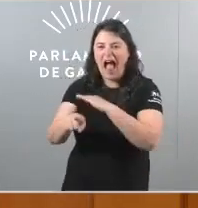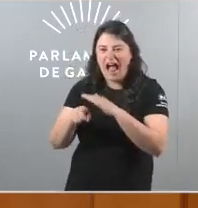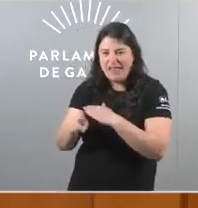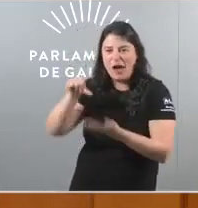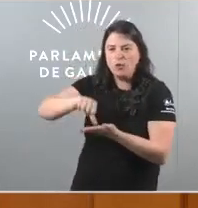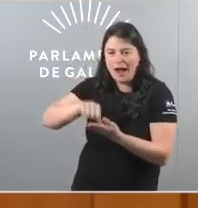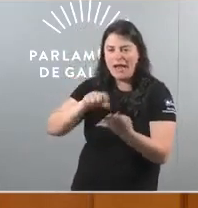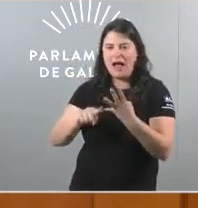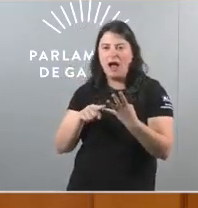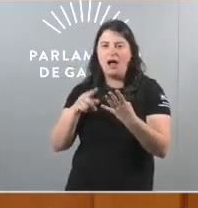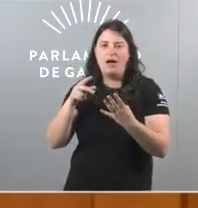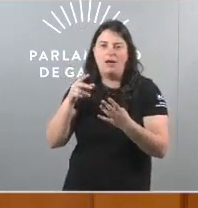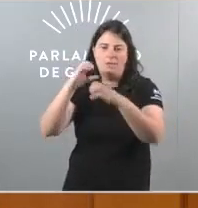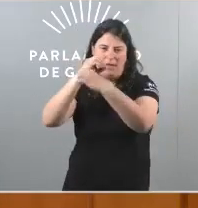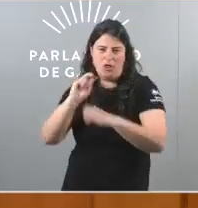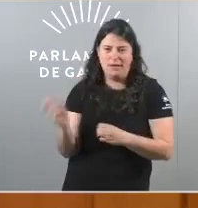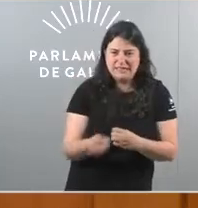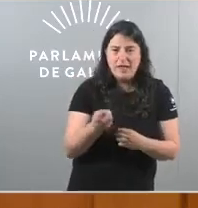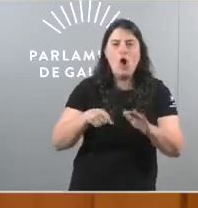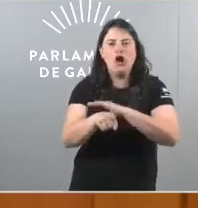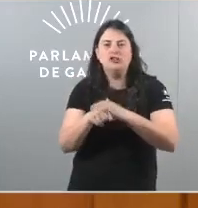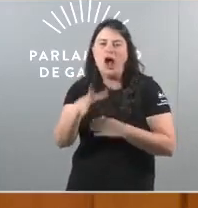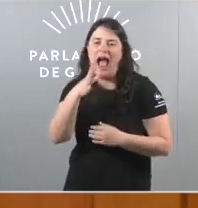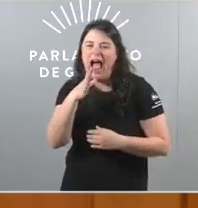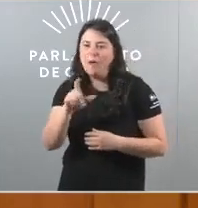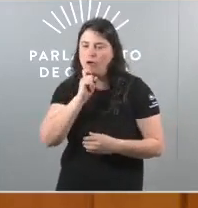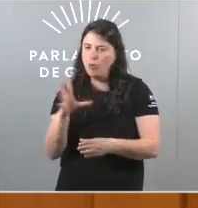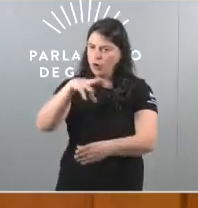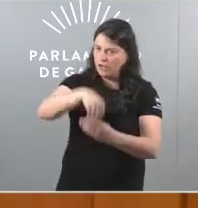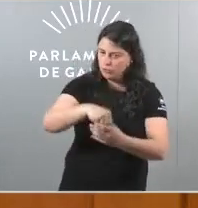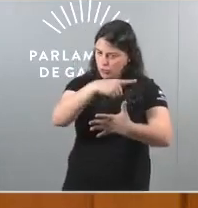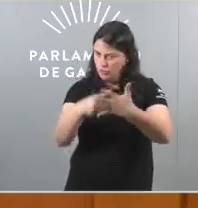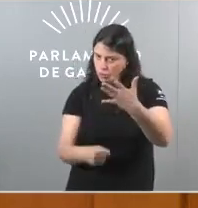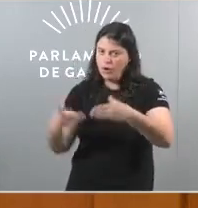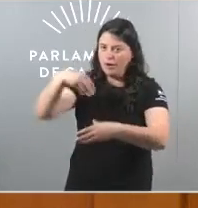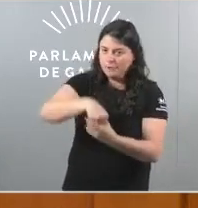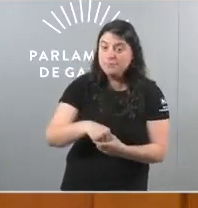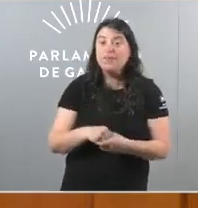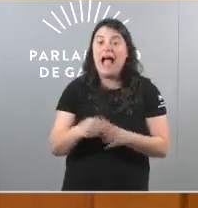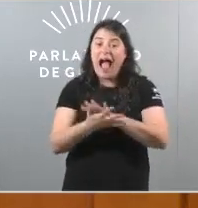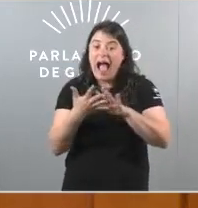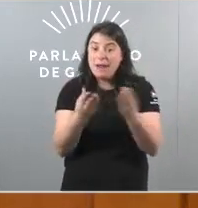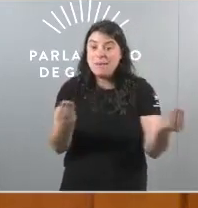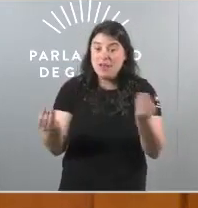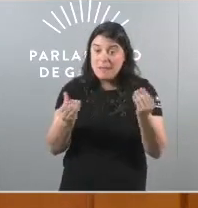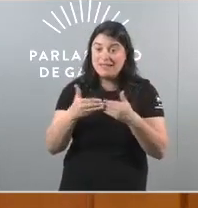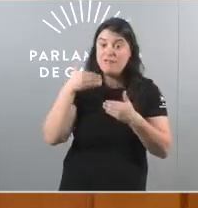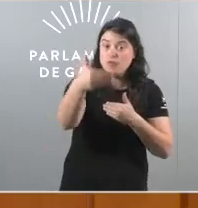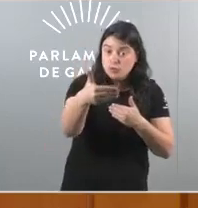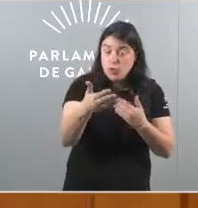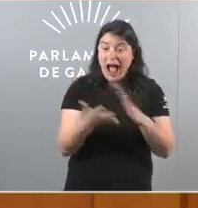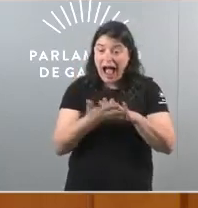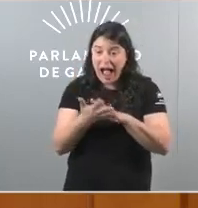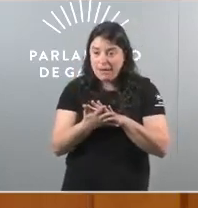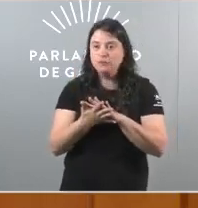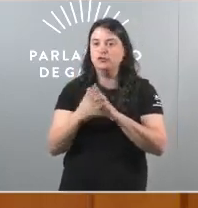biodiversidade ou a xestión da auga E sabemos que falar do futuro do medio ambiente é falar dun novo